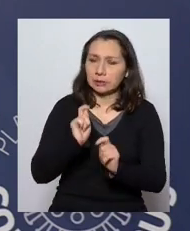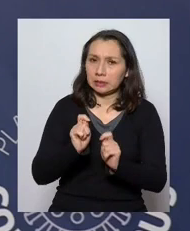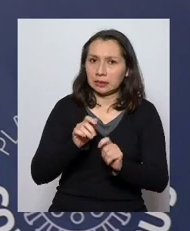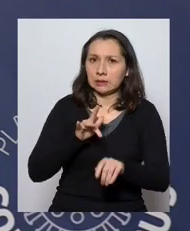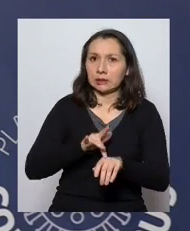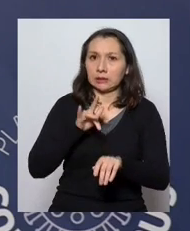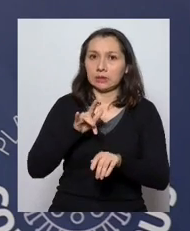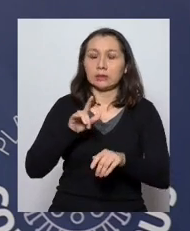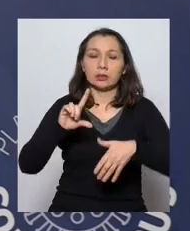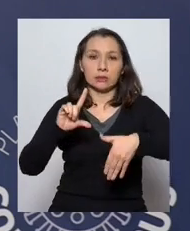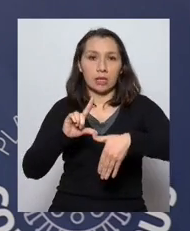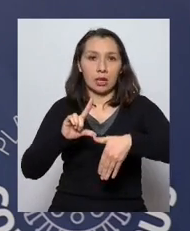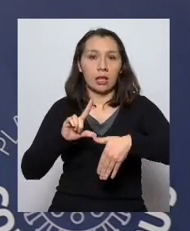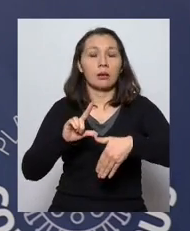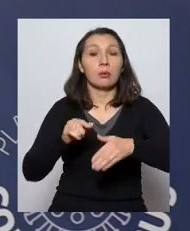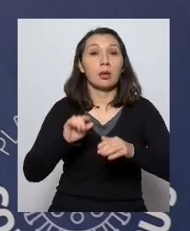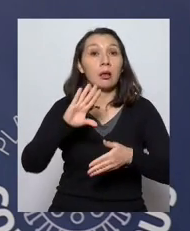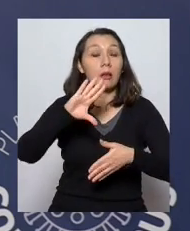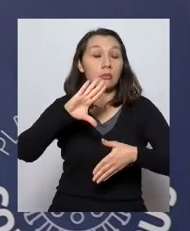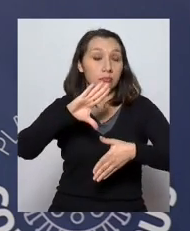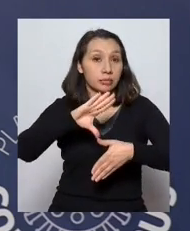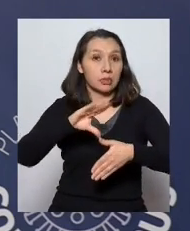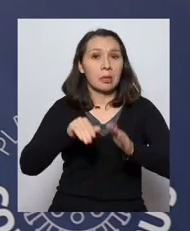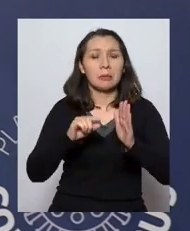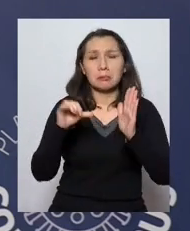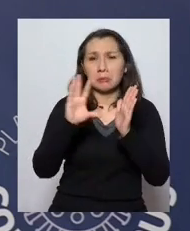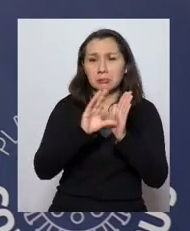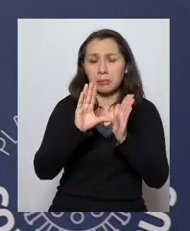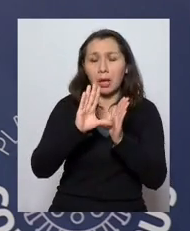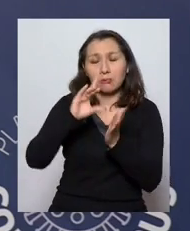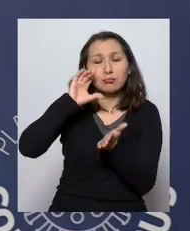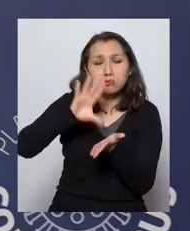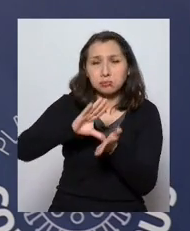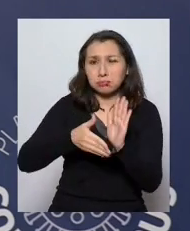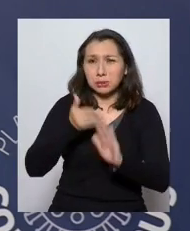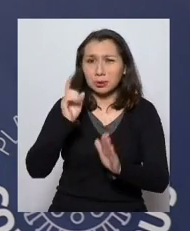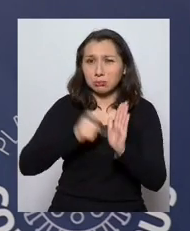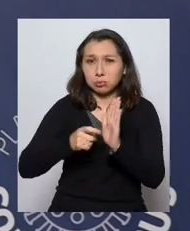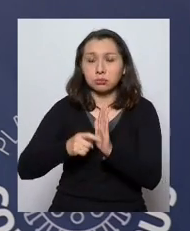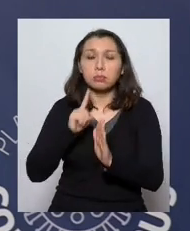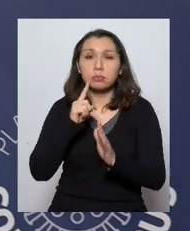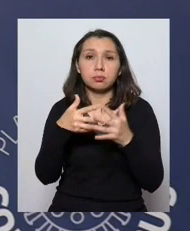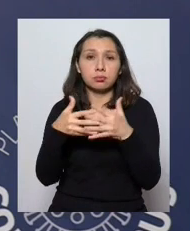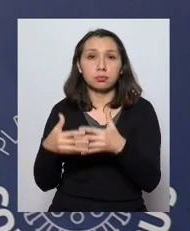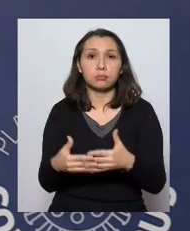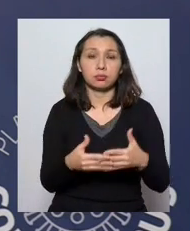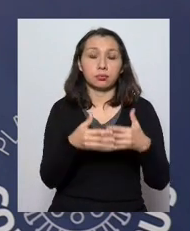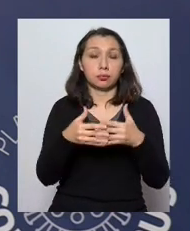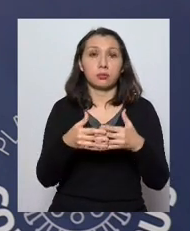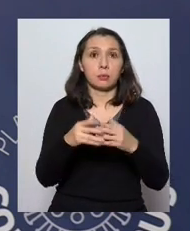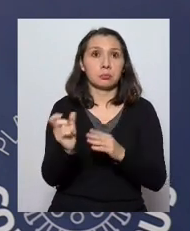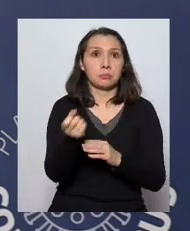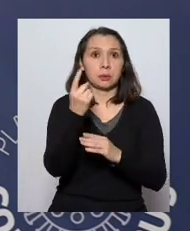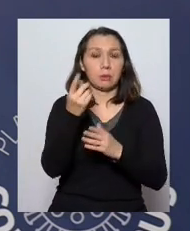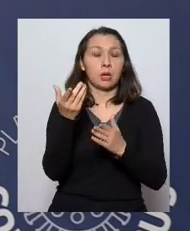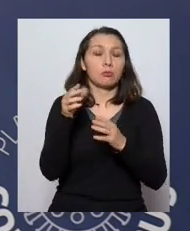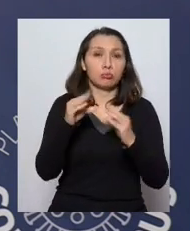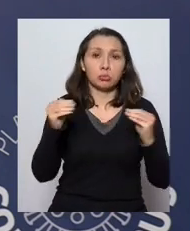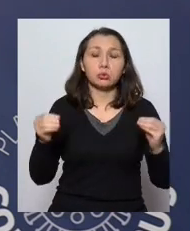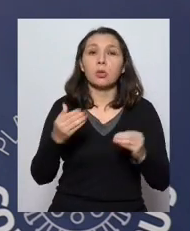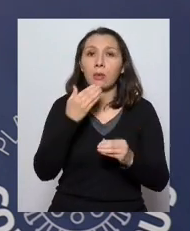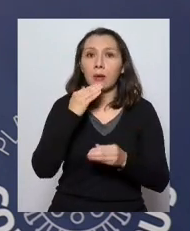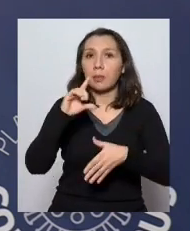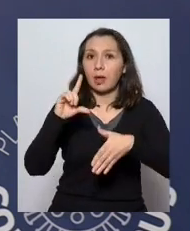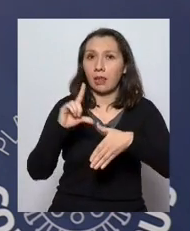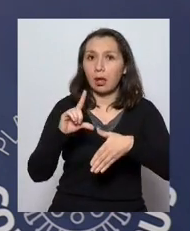en América, el país que lidera con el número de casos sigue siendo los Estados Unidos y también los otros países